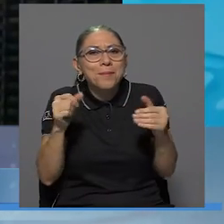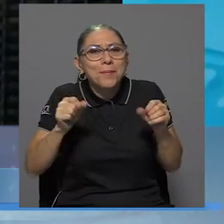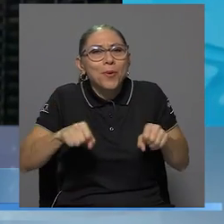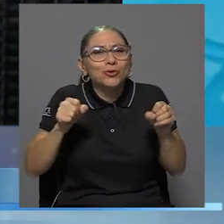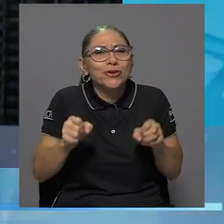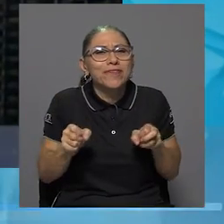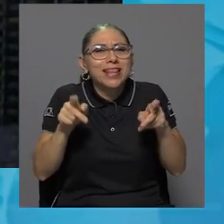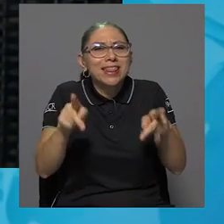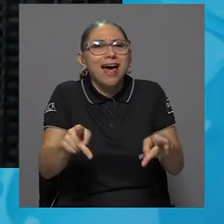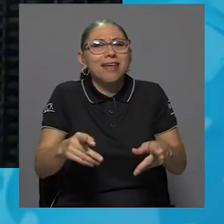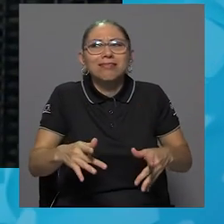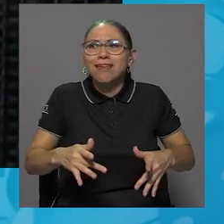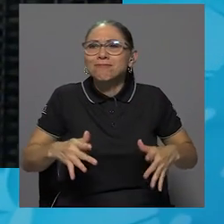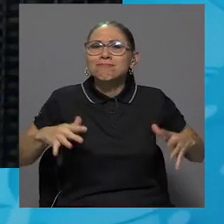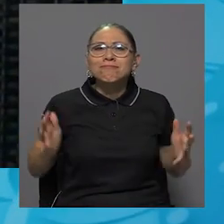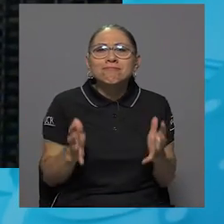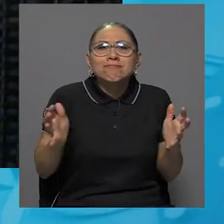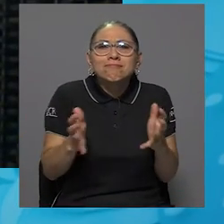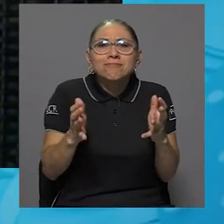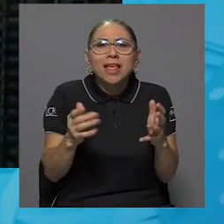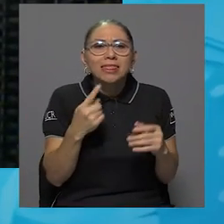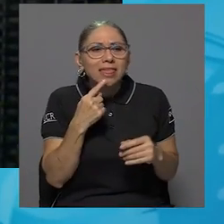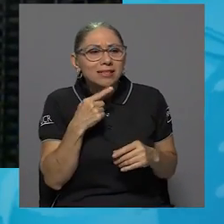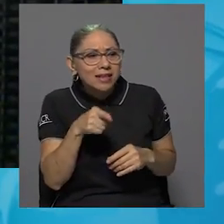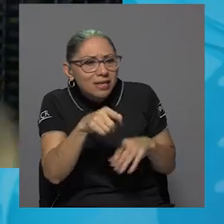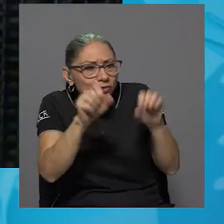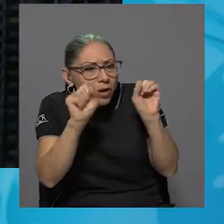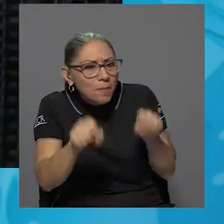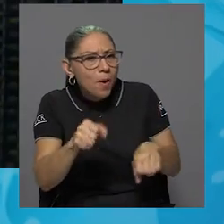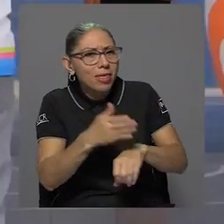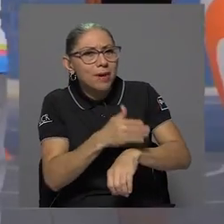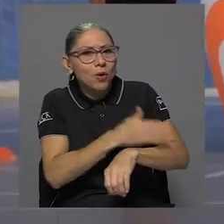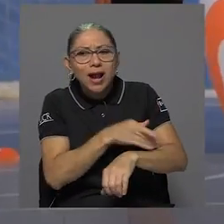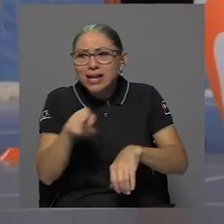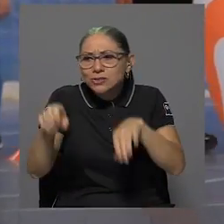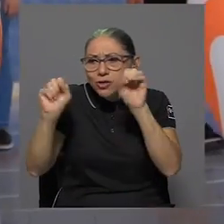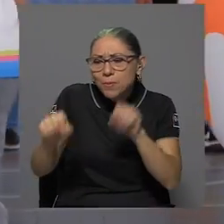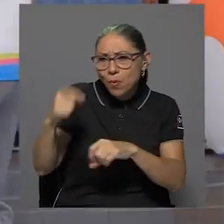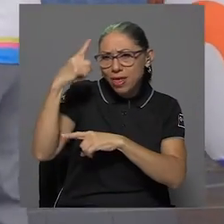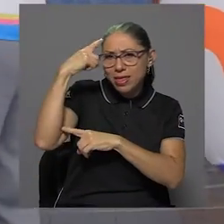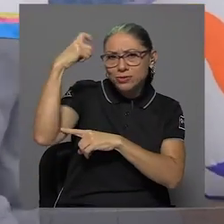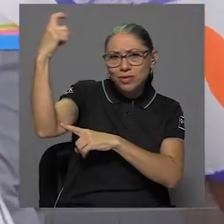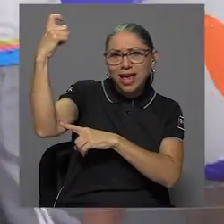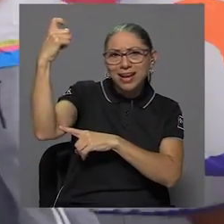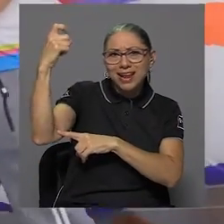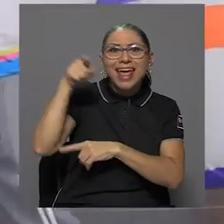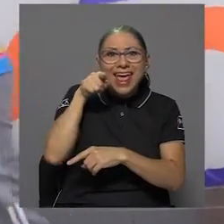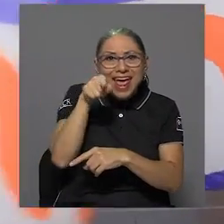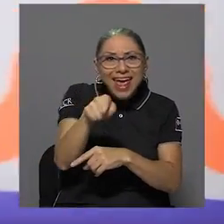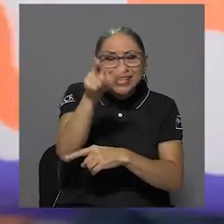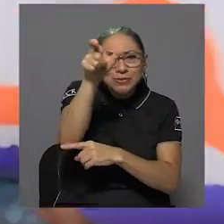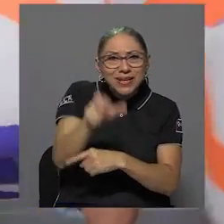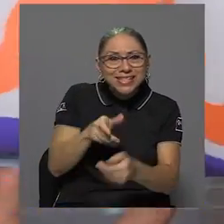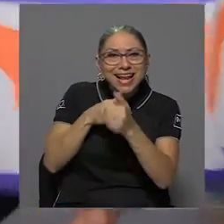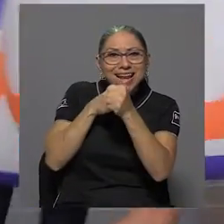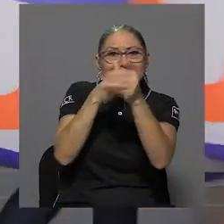inspirarse, de decir, esto se puede mejorar, de soñar. Es que ese es el líder. El líder siempre sueña con un cambio.